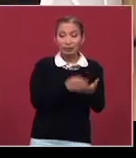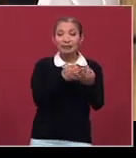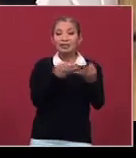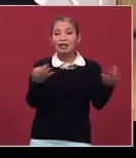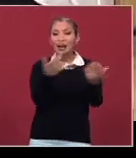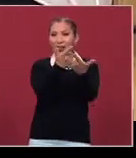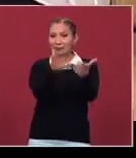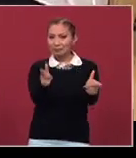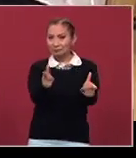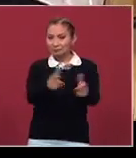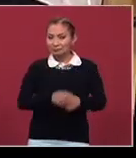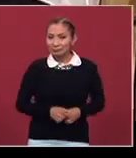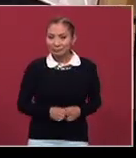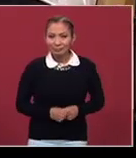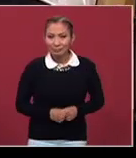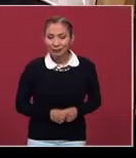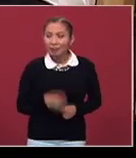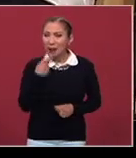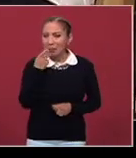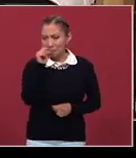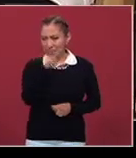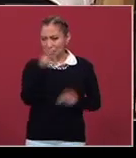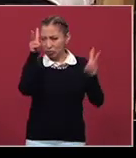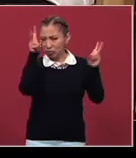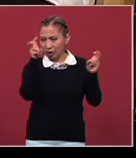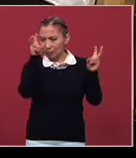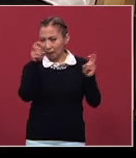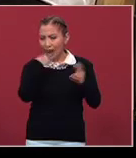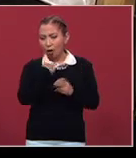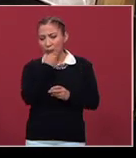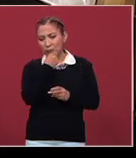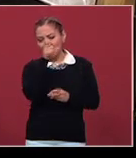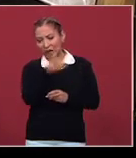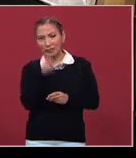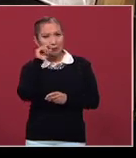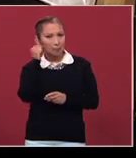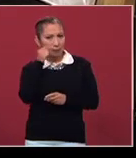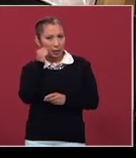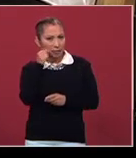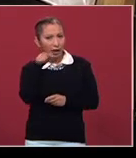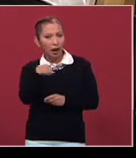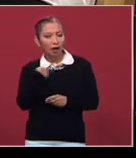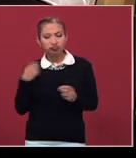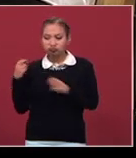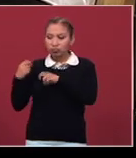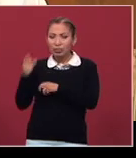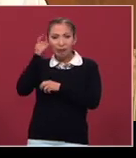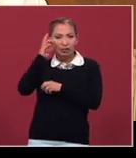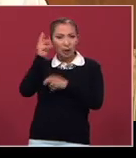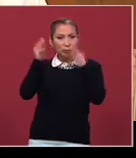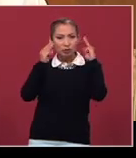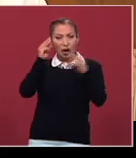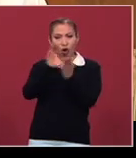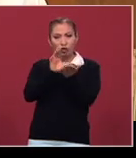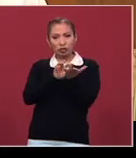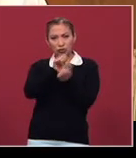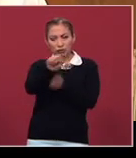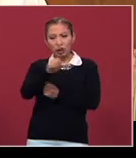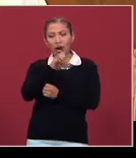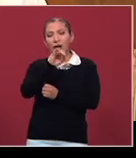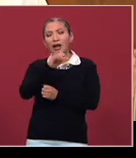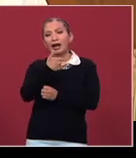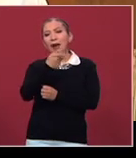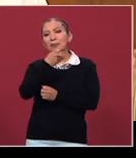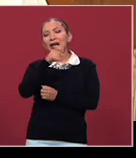tierra y libertad. Para hablar precisamente de este personaje de Zapata, estamos con la directora del Museo de las Constituciones, Gabriela